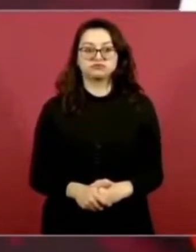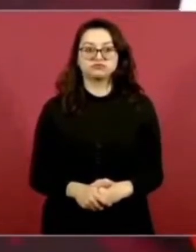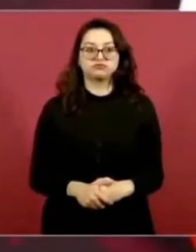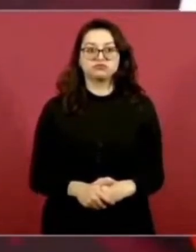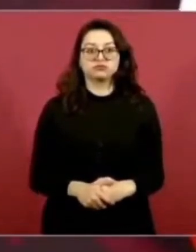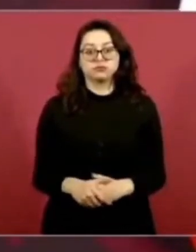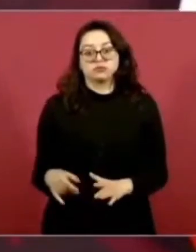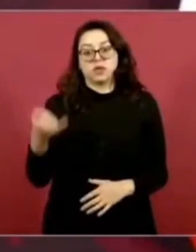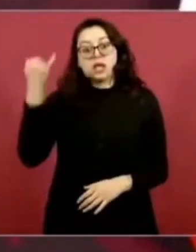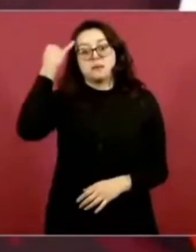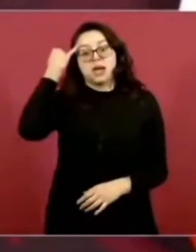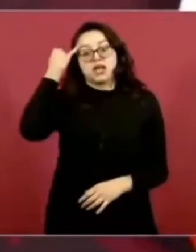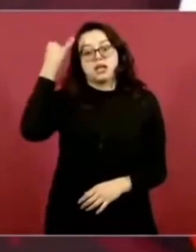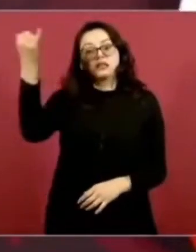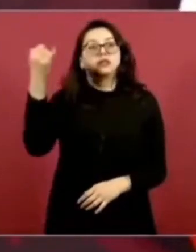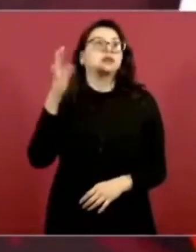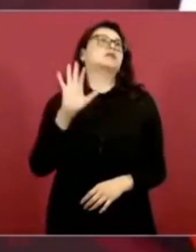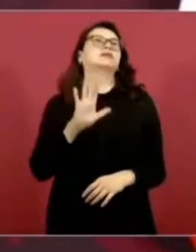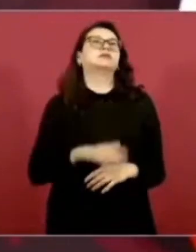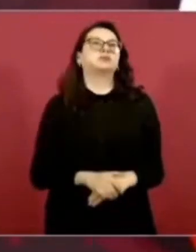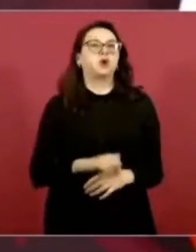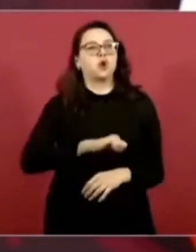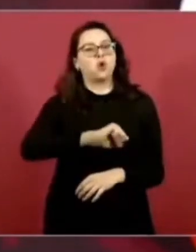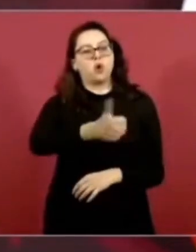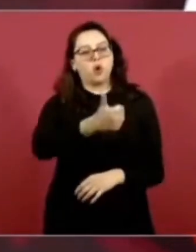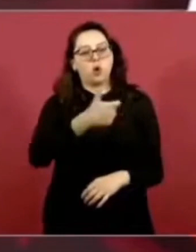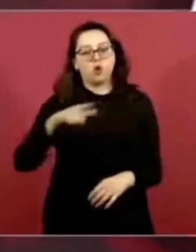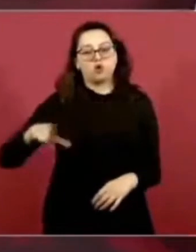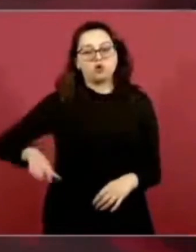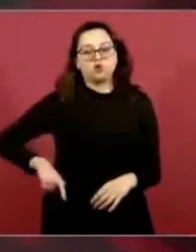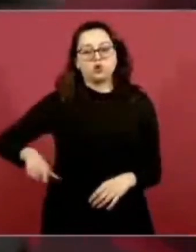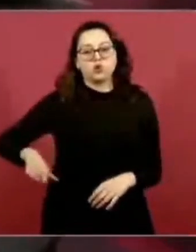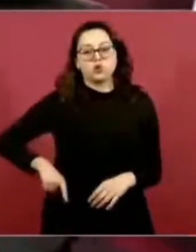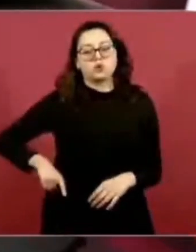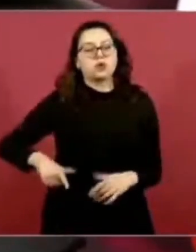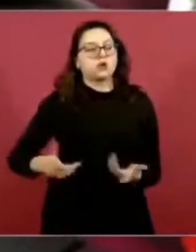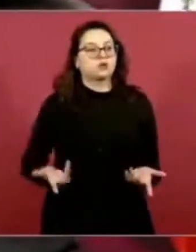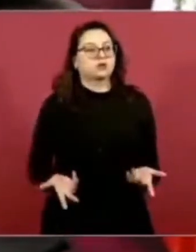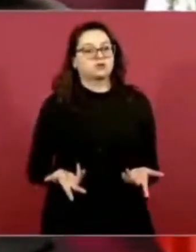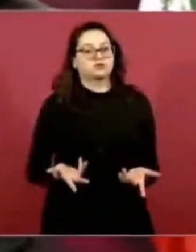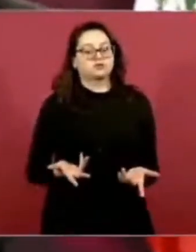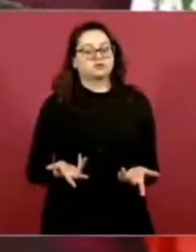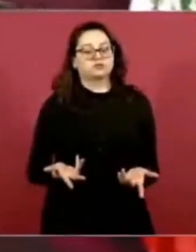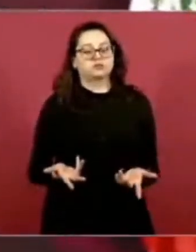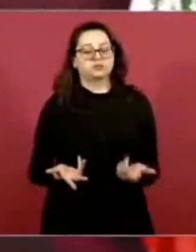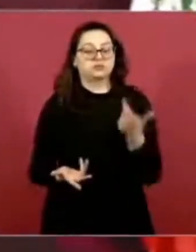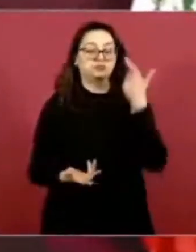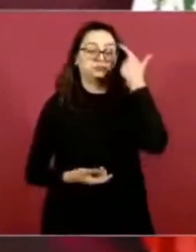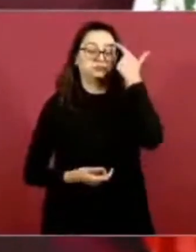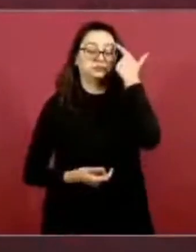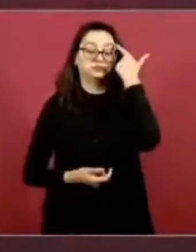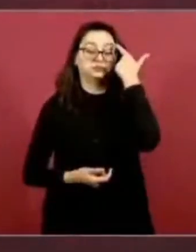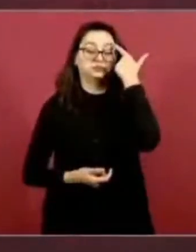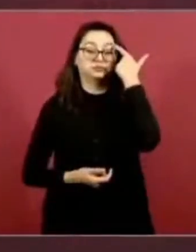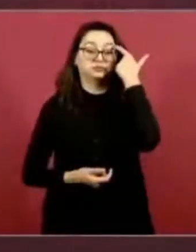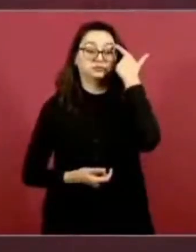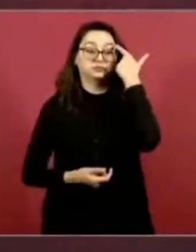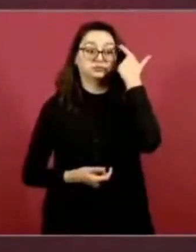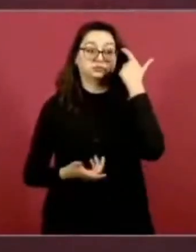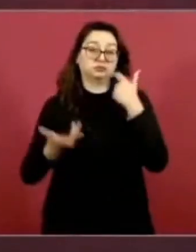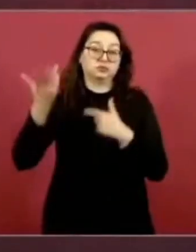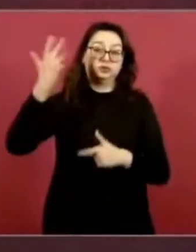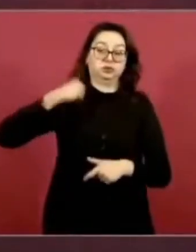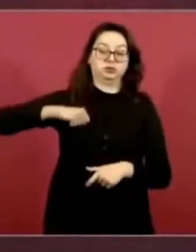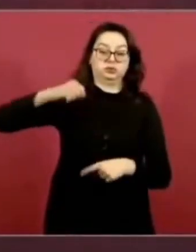de Franco o de Pinochet